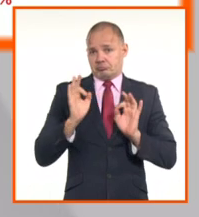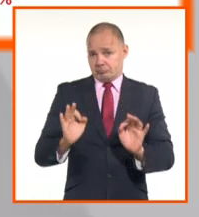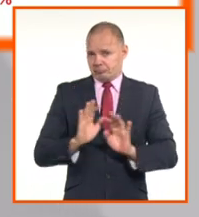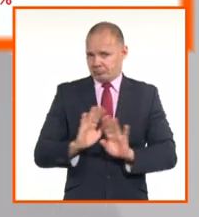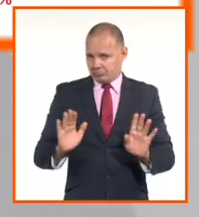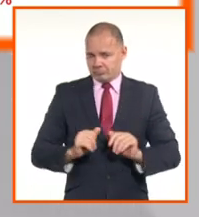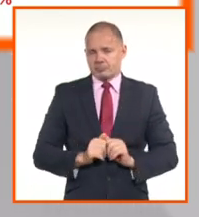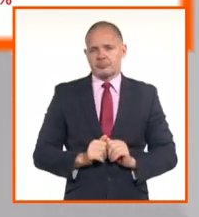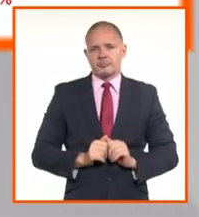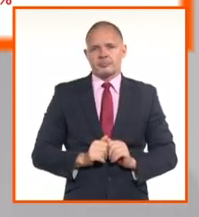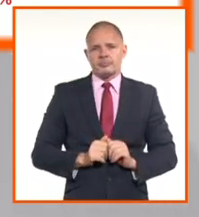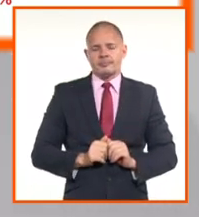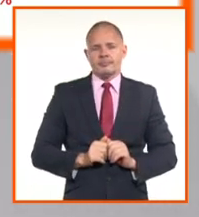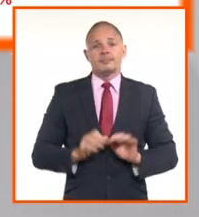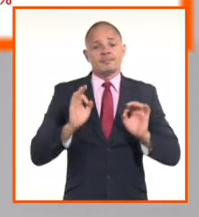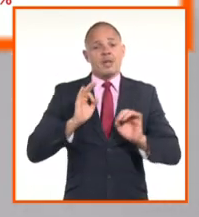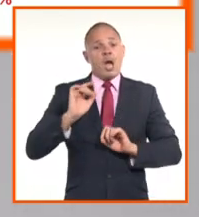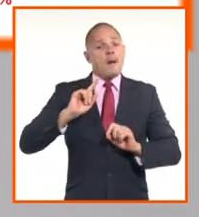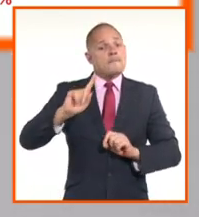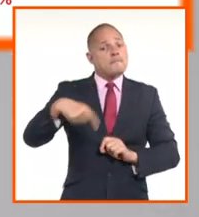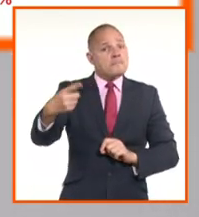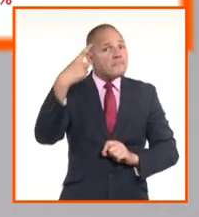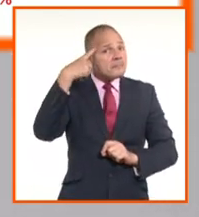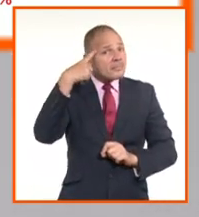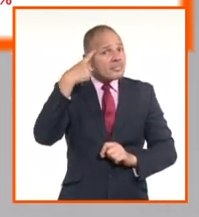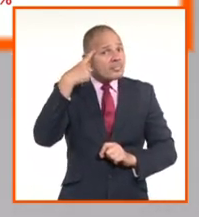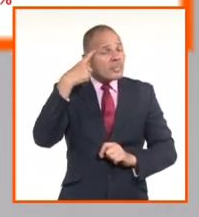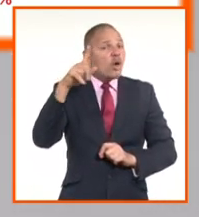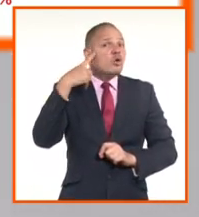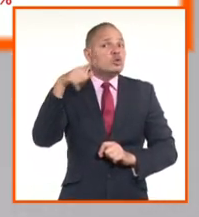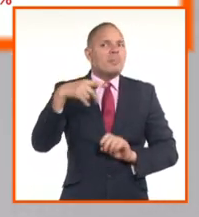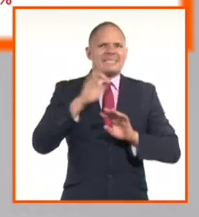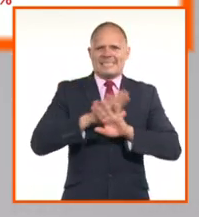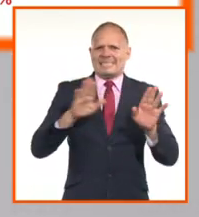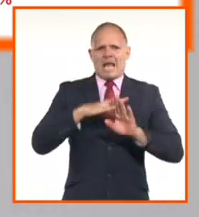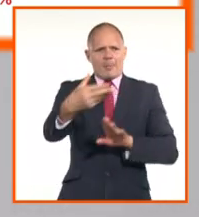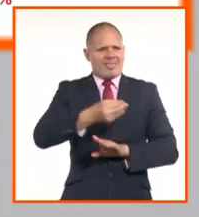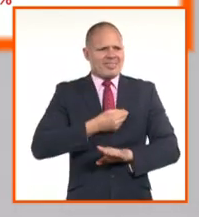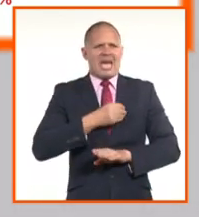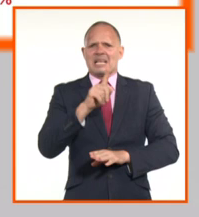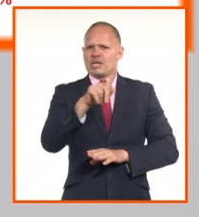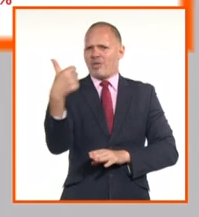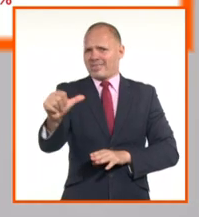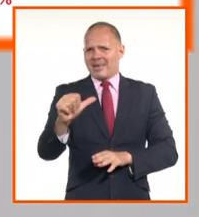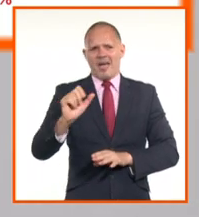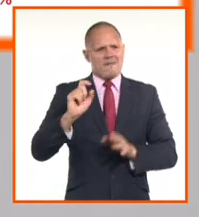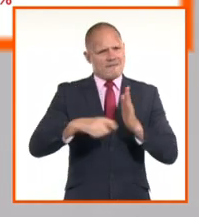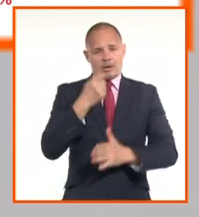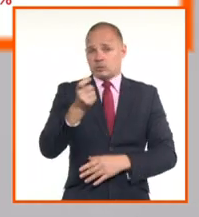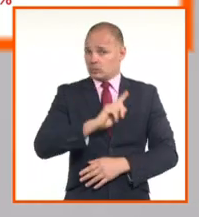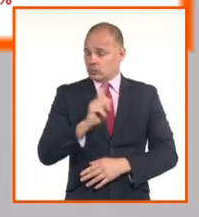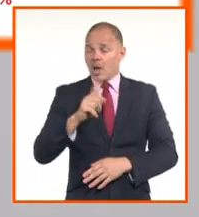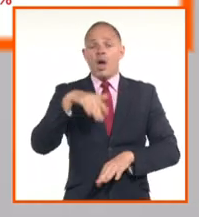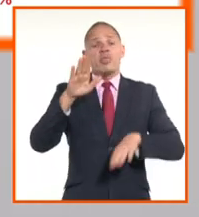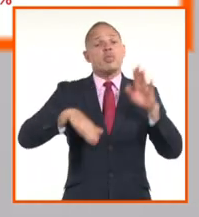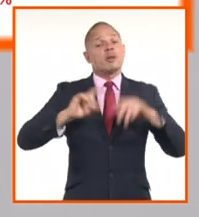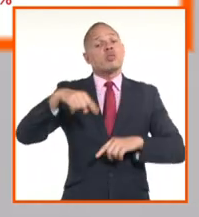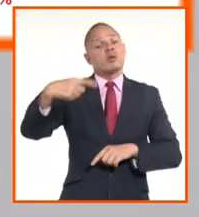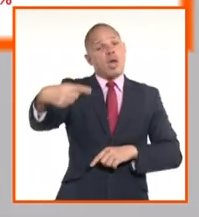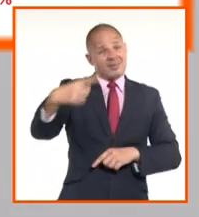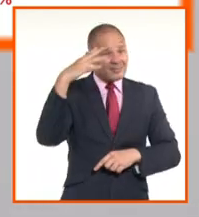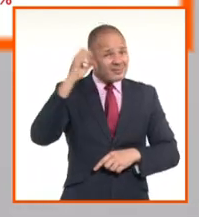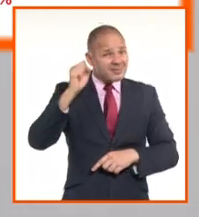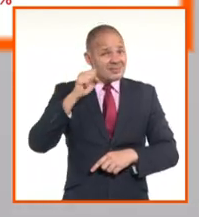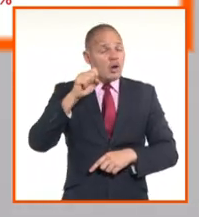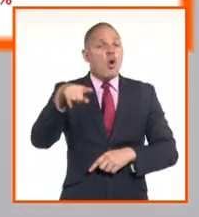tener en cuenta todos los días cómo cambia la relación de esas monedas contra el dólar en el mercado internacional. Que eso pasa